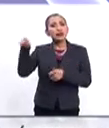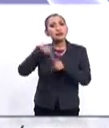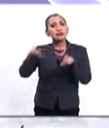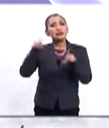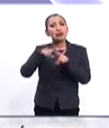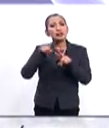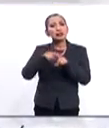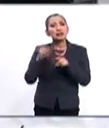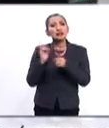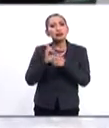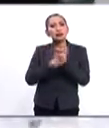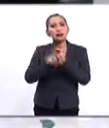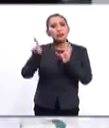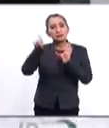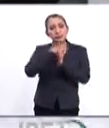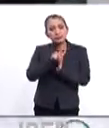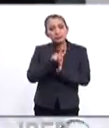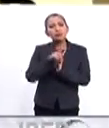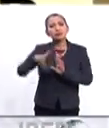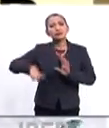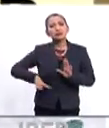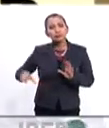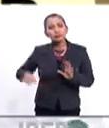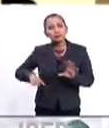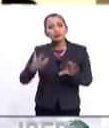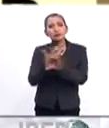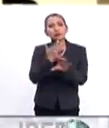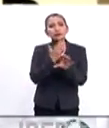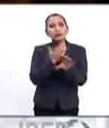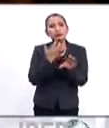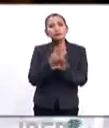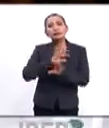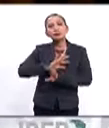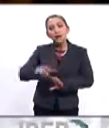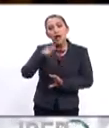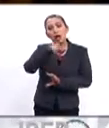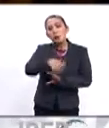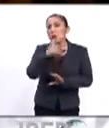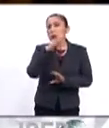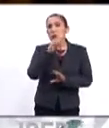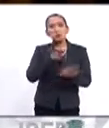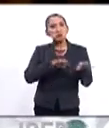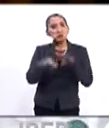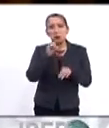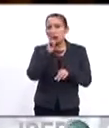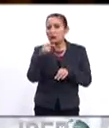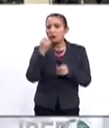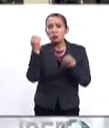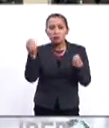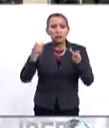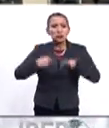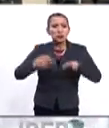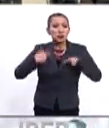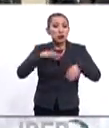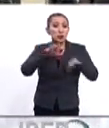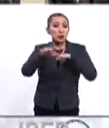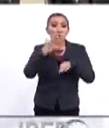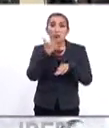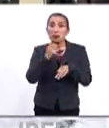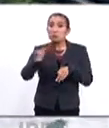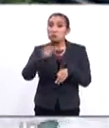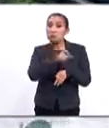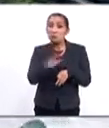varios departamentos del gobierno de los Estados Unidos que se encuentran suspendidos. Muchas personas trabajando sin